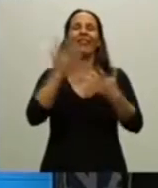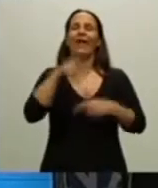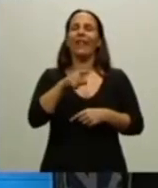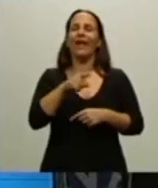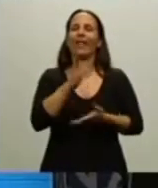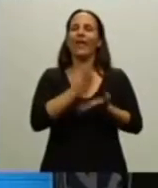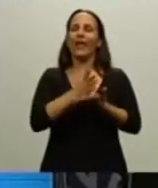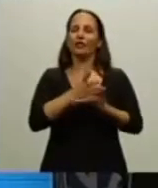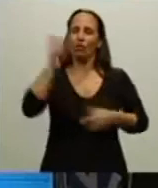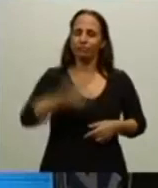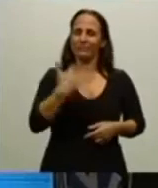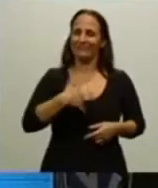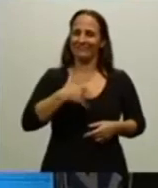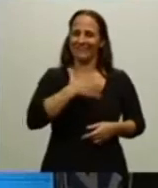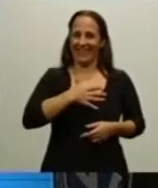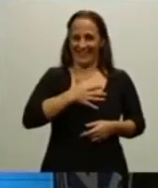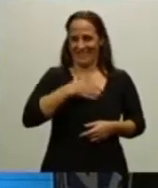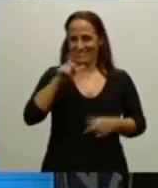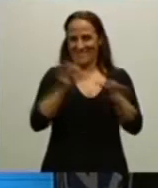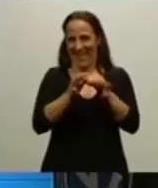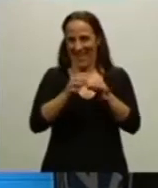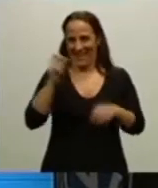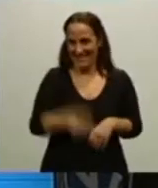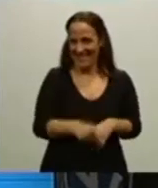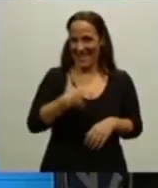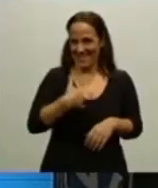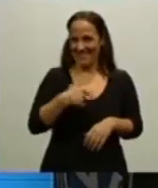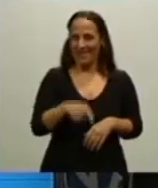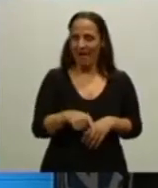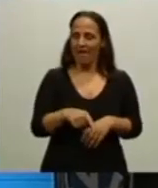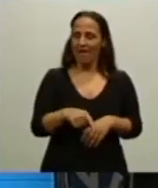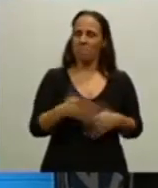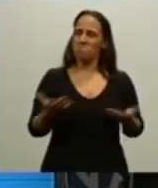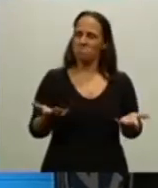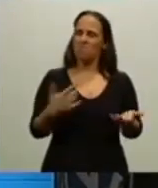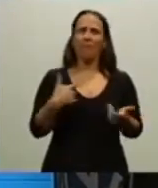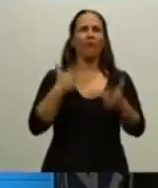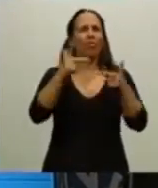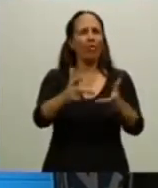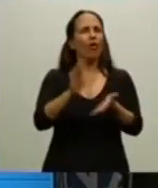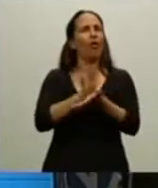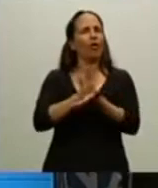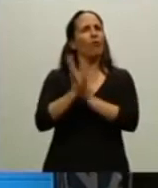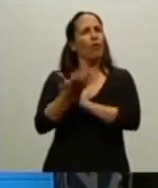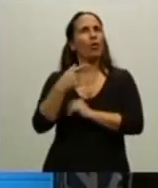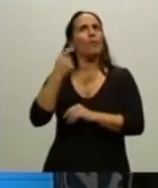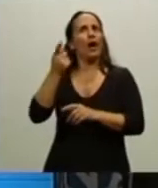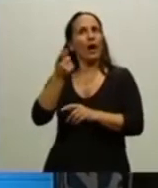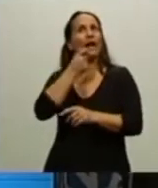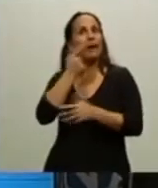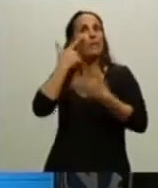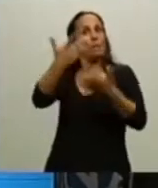sobre nuestras Islas Malvinas, tomando como ejemplo a la conducta de 106